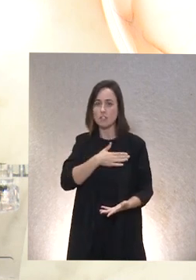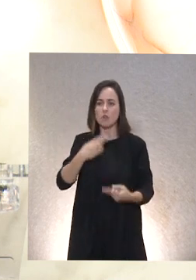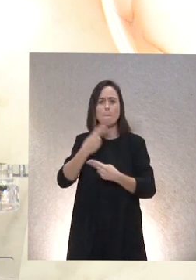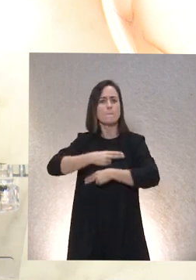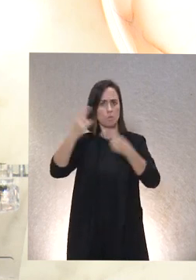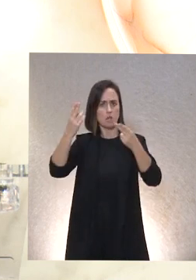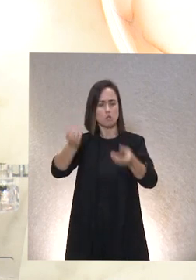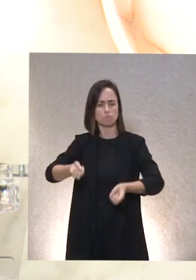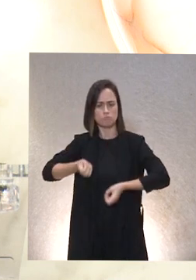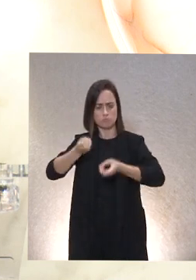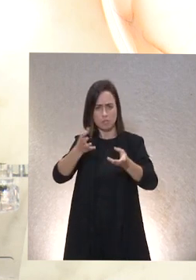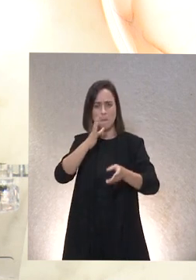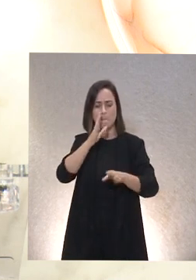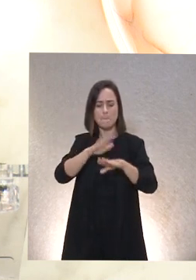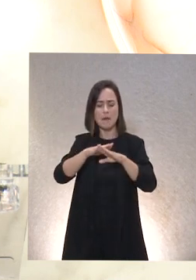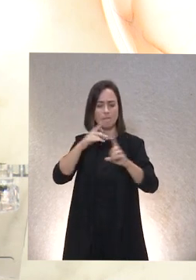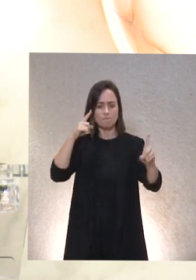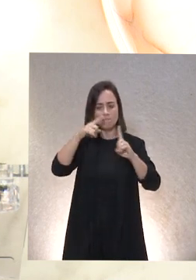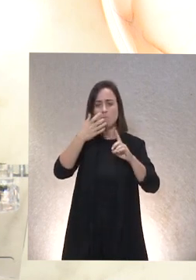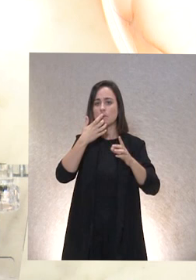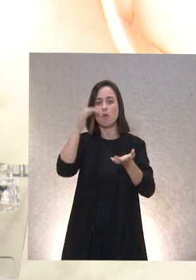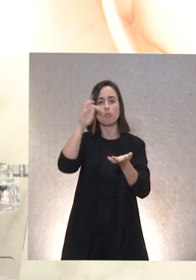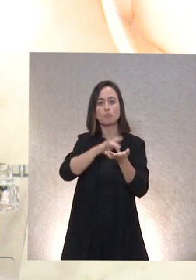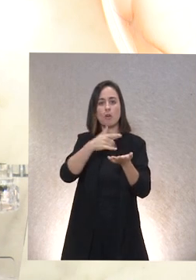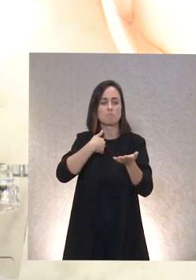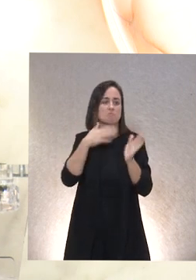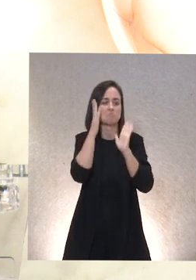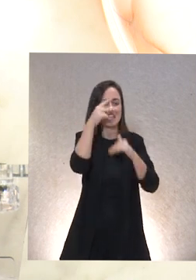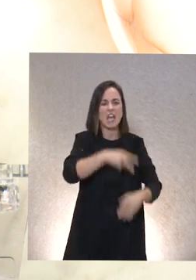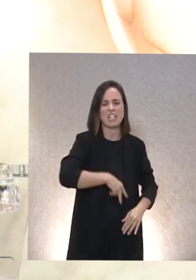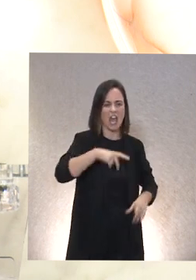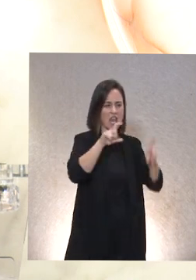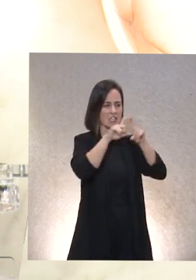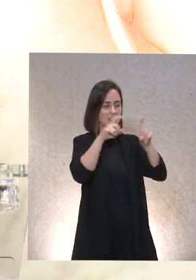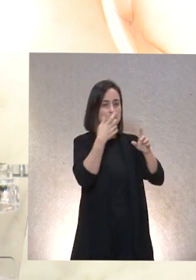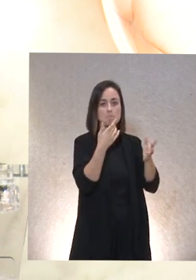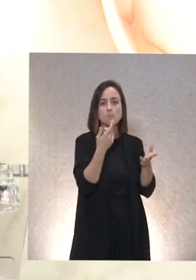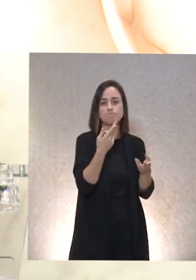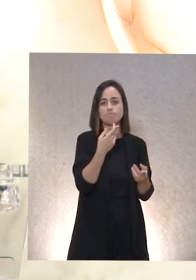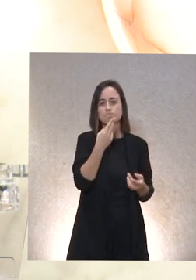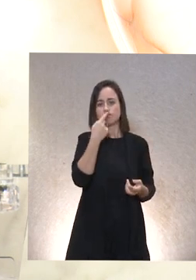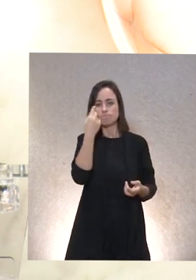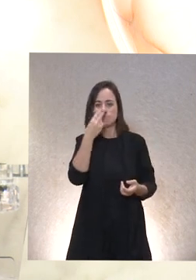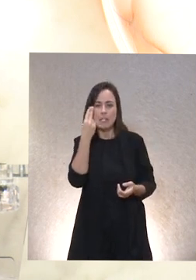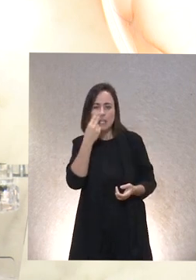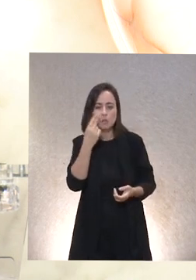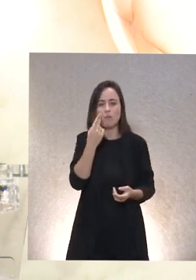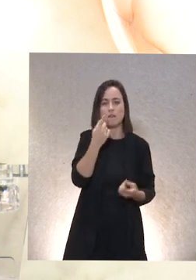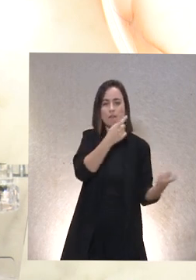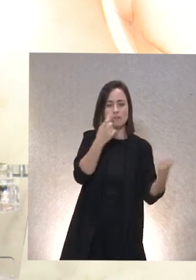público para atender tanto a lo general de una entidad a las inquietudes y necesidades que nos puedan